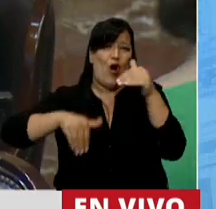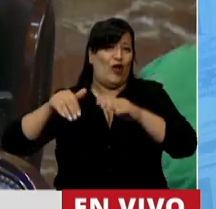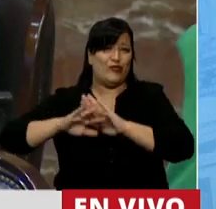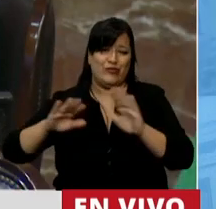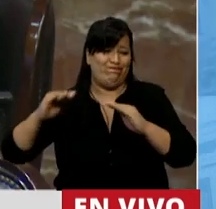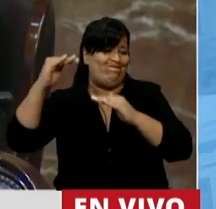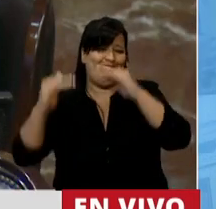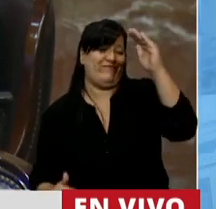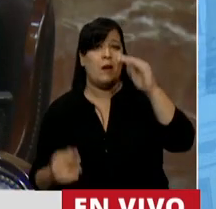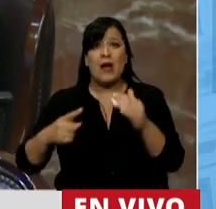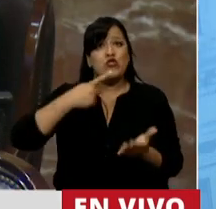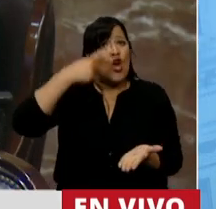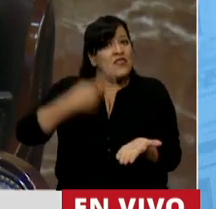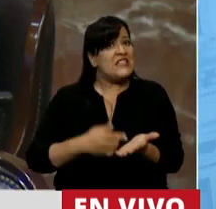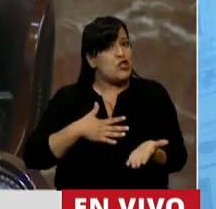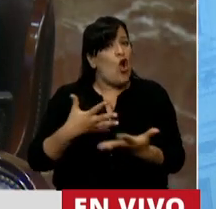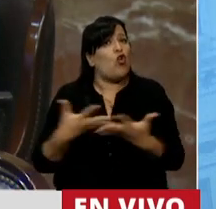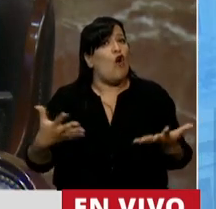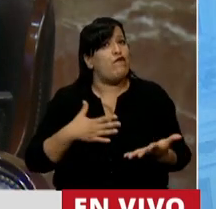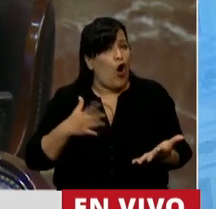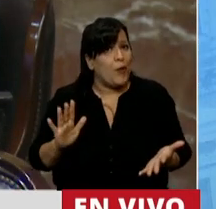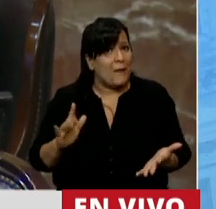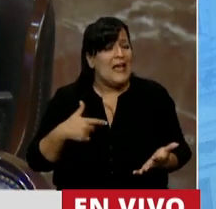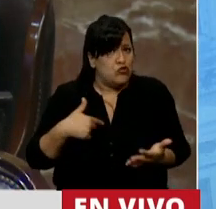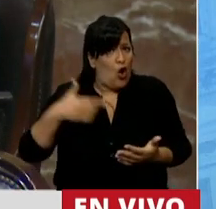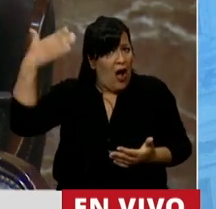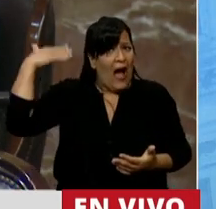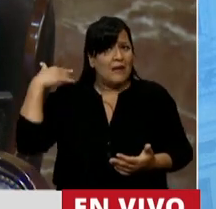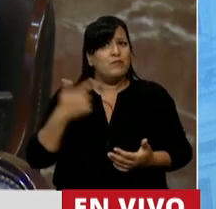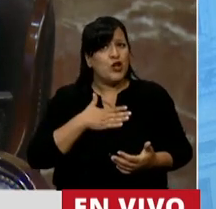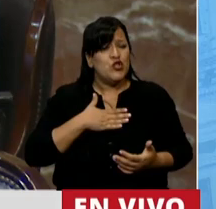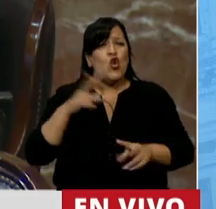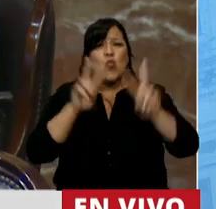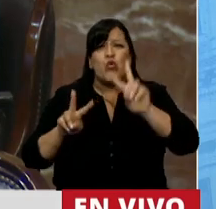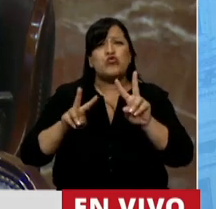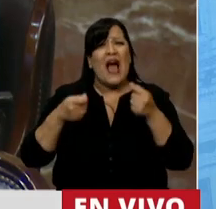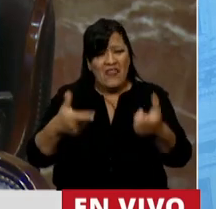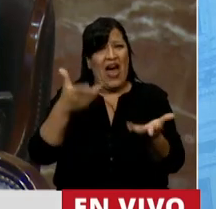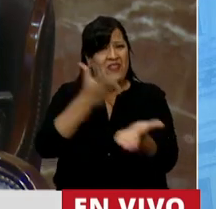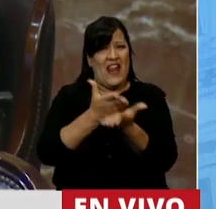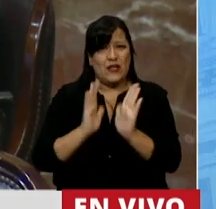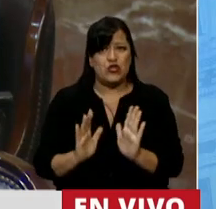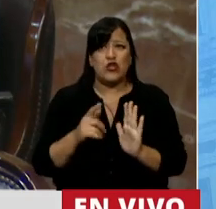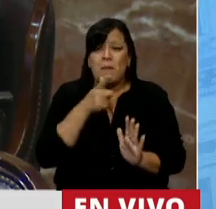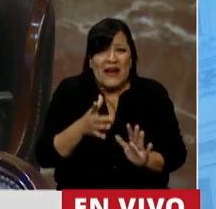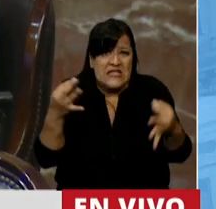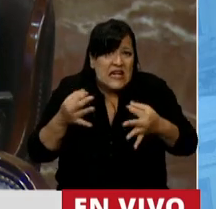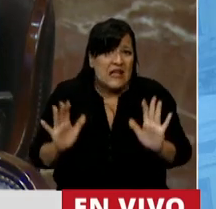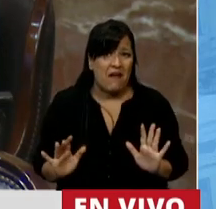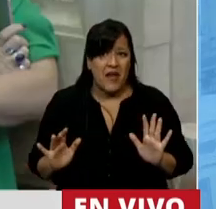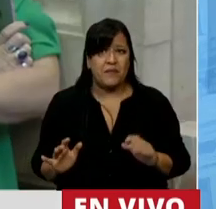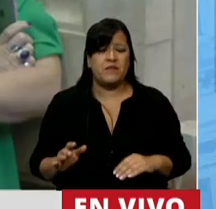obviamente, yo había tomado una decisión y me sentía conforme con la decisión que había tomado. Porque soy un tipo que busca derechos. Me parecía que estaba bien.